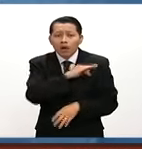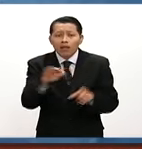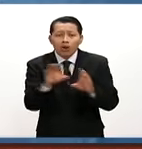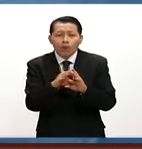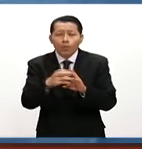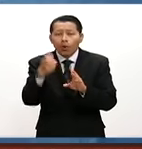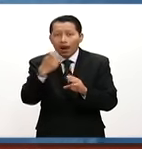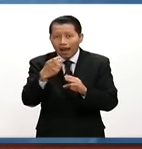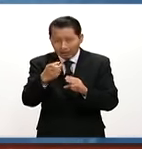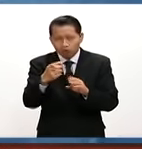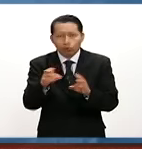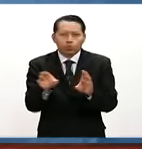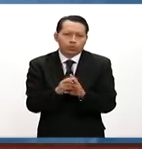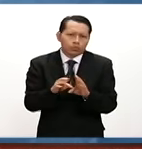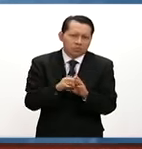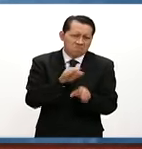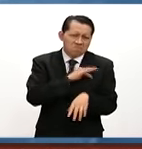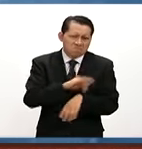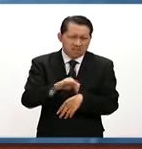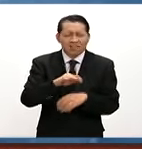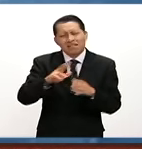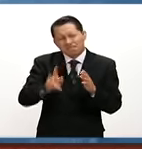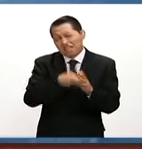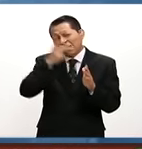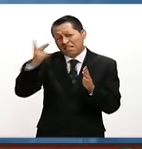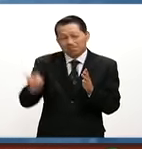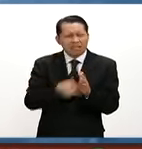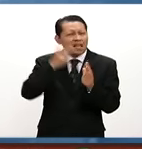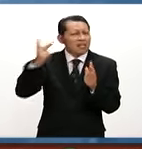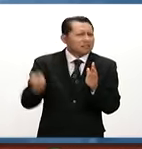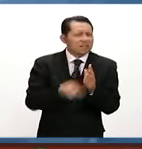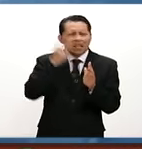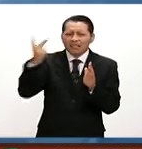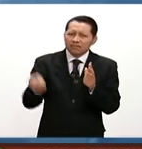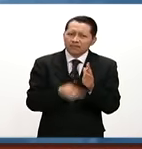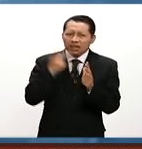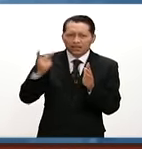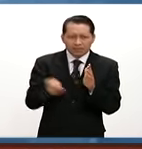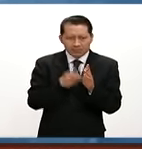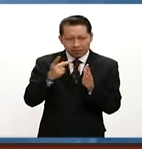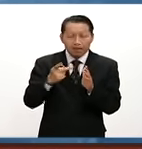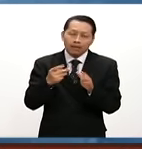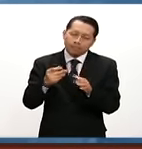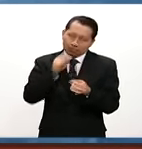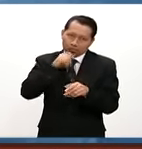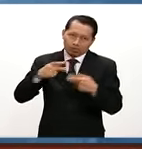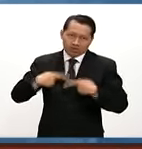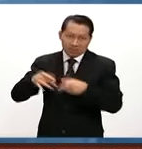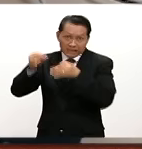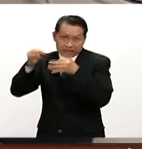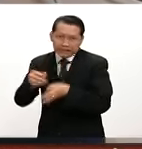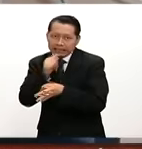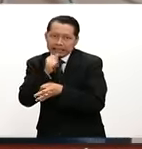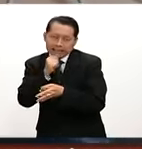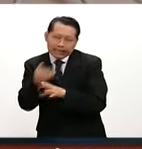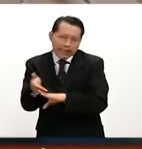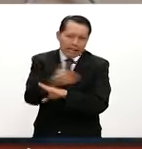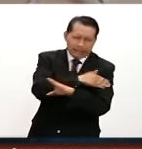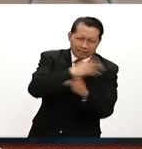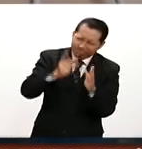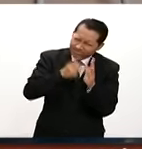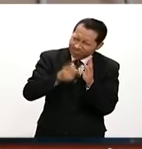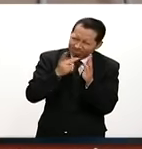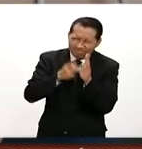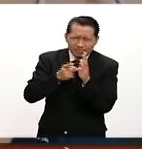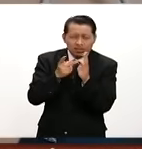hacer este procedimiento 5, 10, 15, 100 veces antes de hacerlo en una persona. De verdad el impacto es